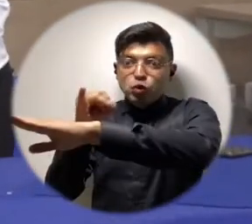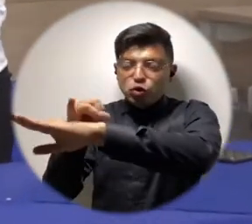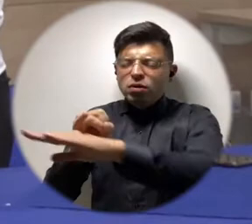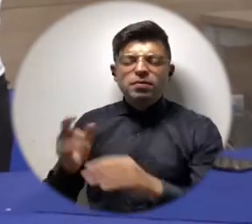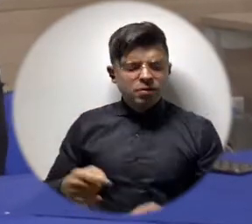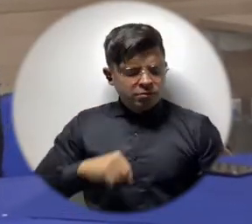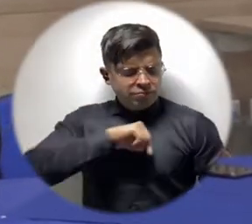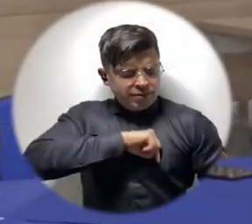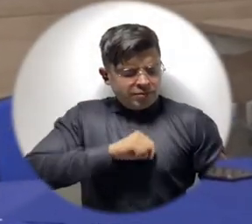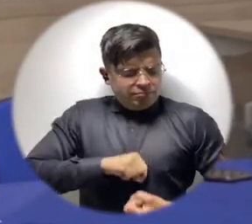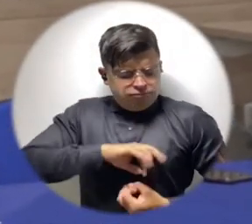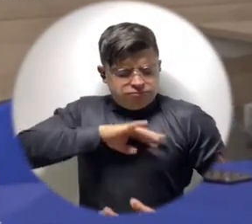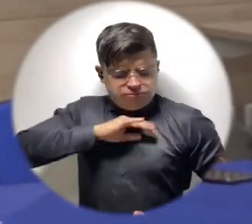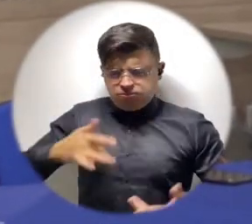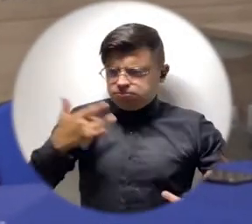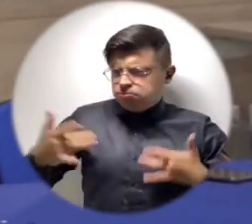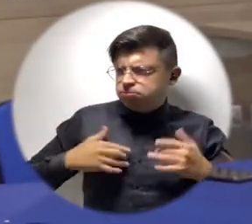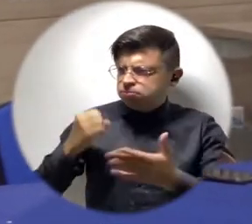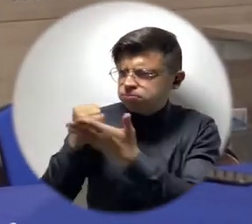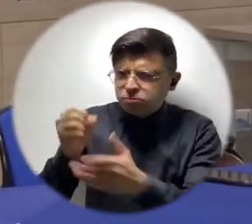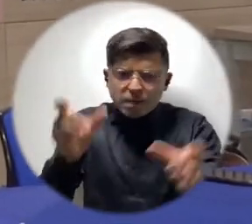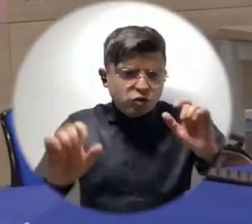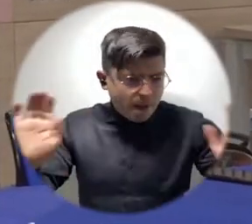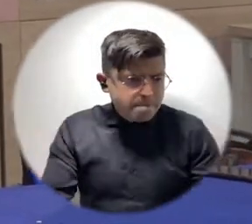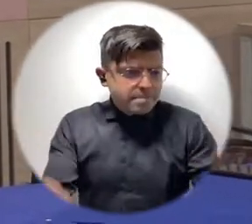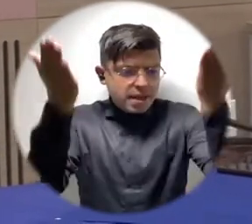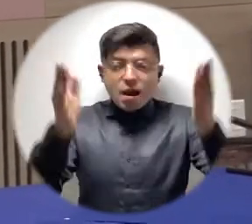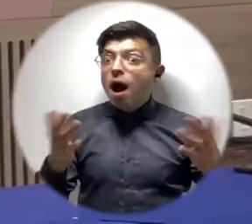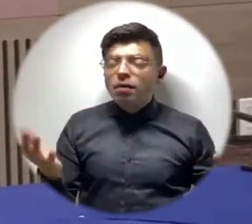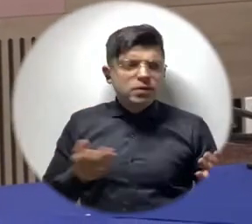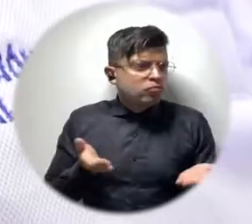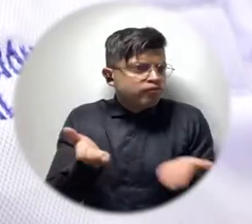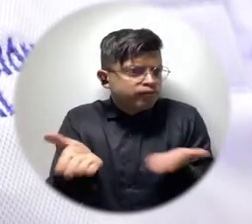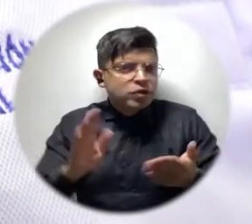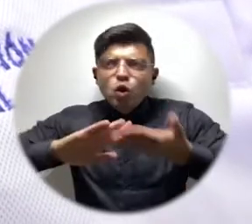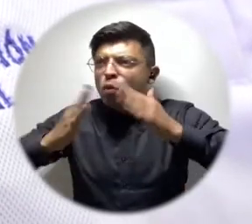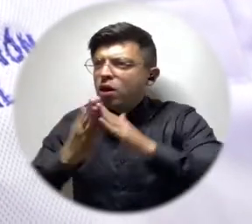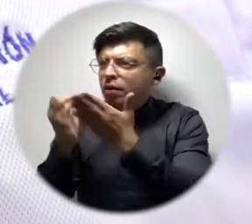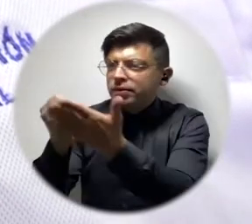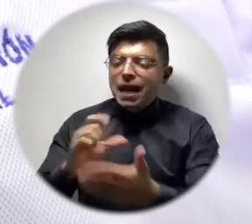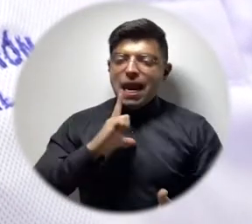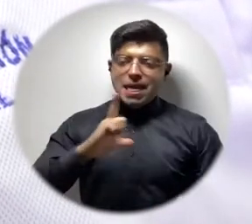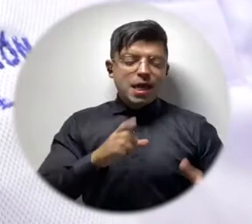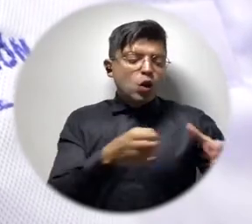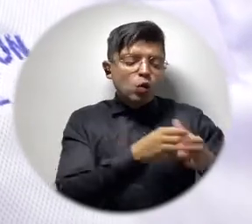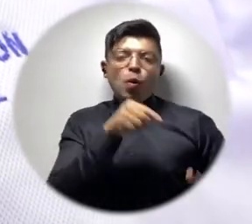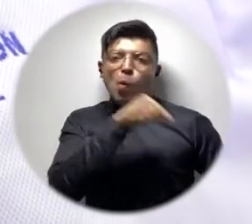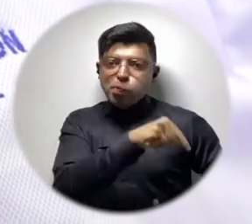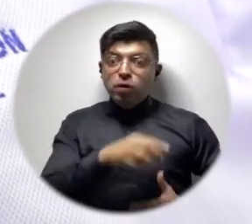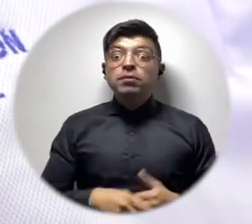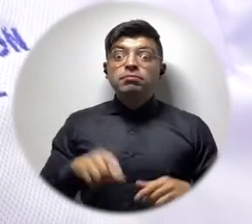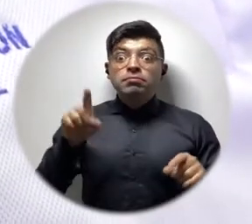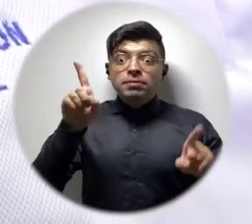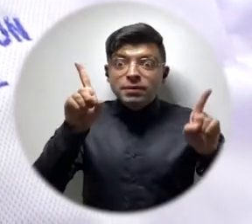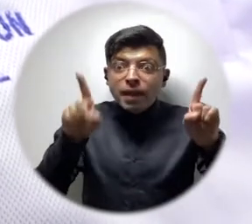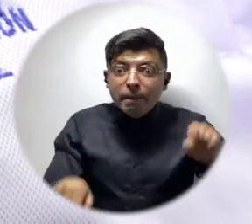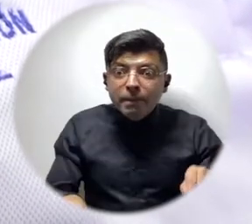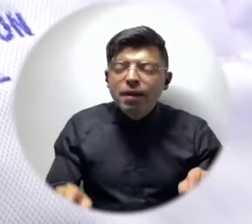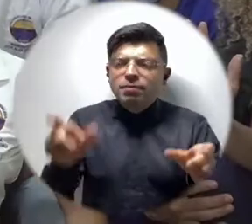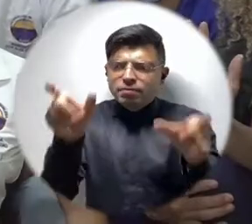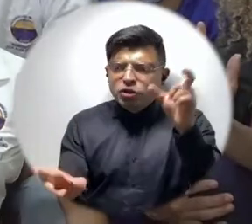a miembros de la institución que a través de su espíritu altruista han apoyado iniciativas sociales y comunitarias lideradas por ese grupo.